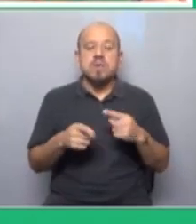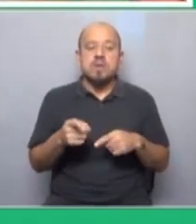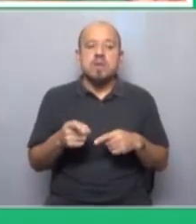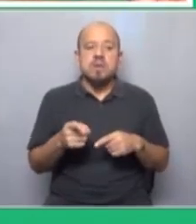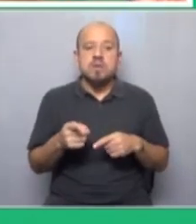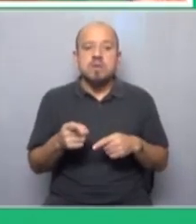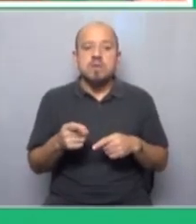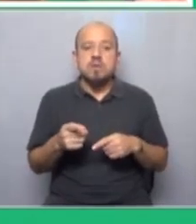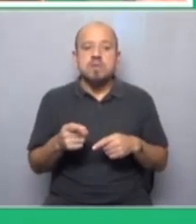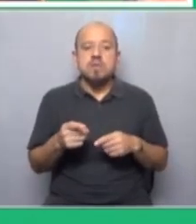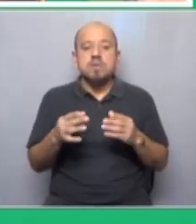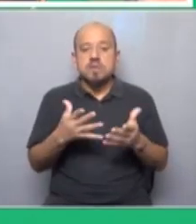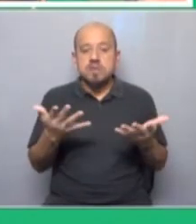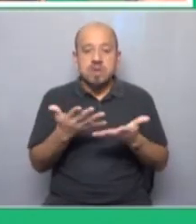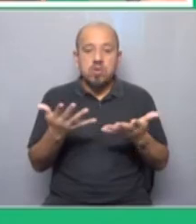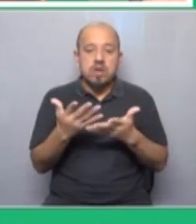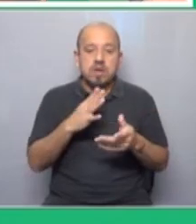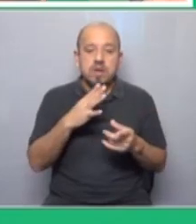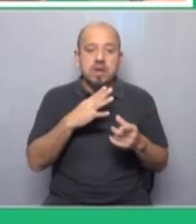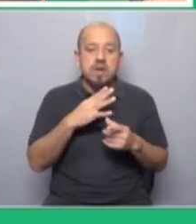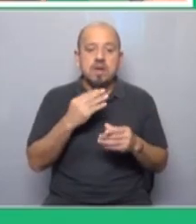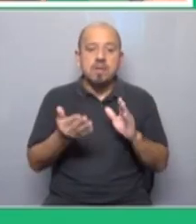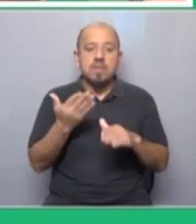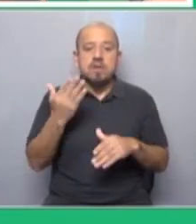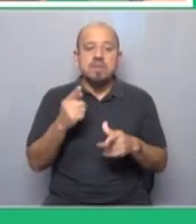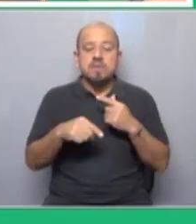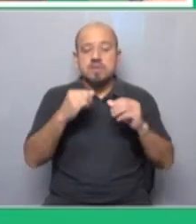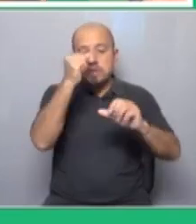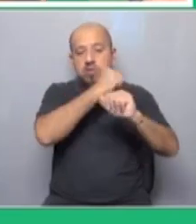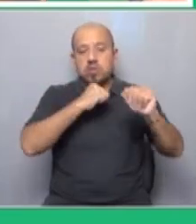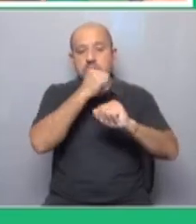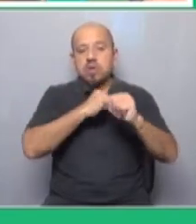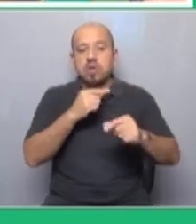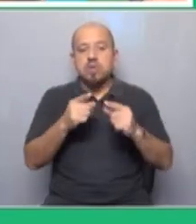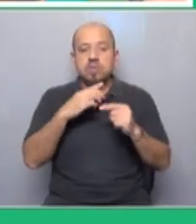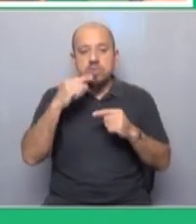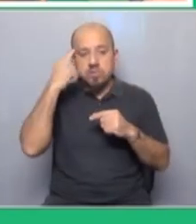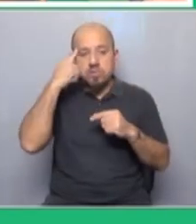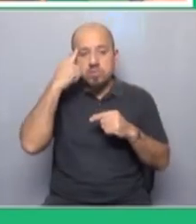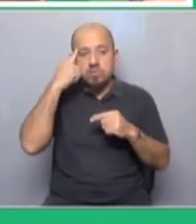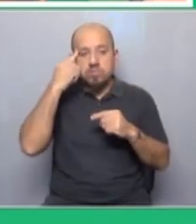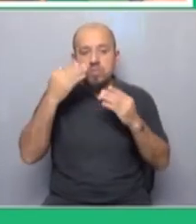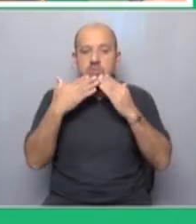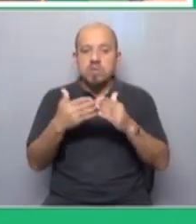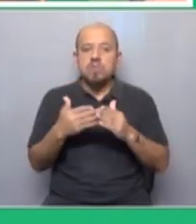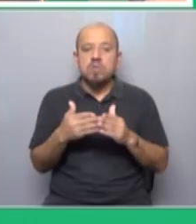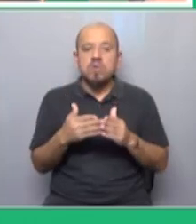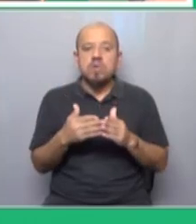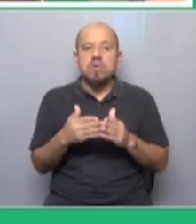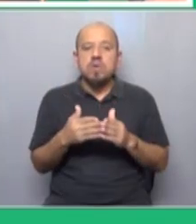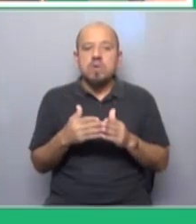máquina bueno si ahora que tenemos más tecnología que nunca no nos hacemos esta pregunta nos equivocaríamos mucho entonces